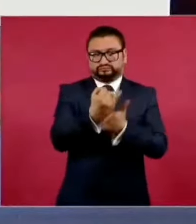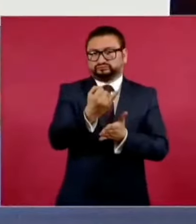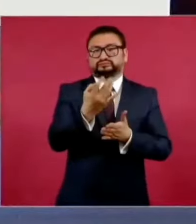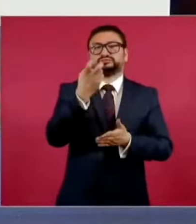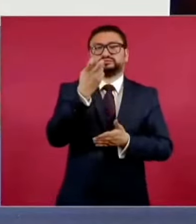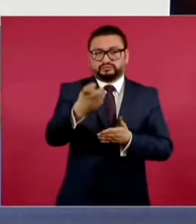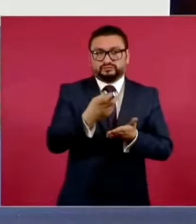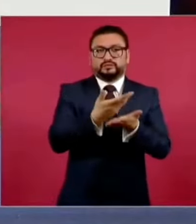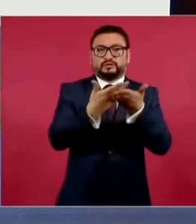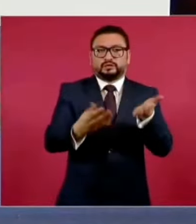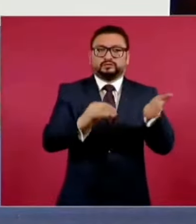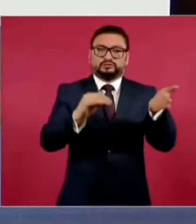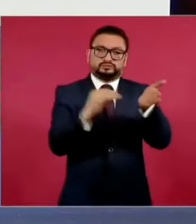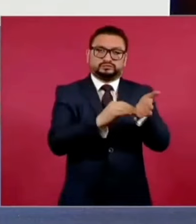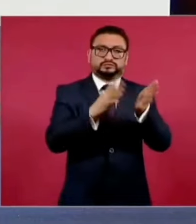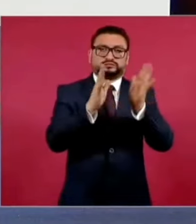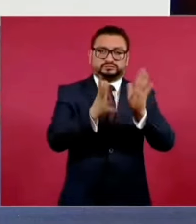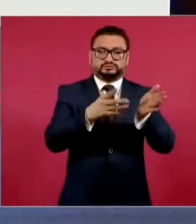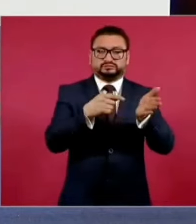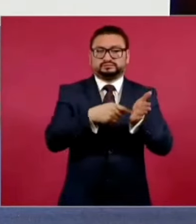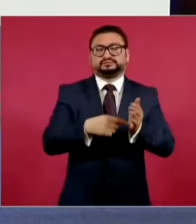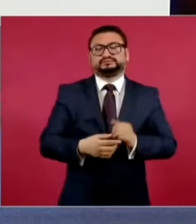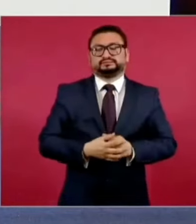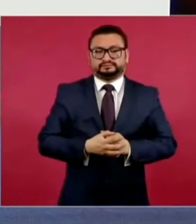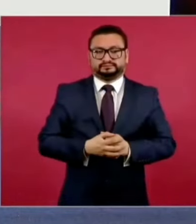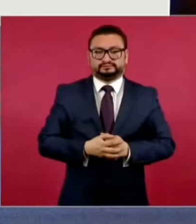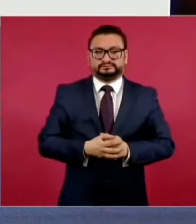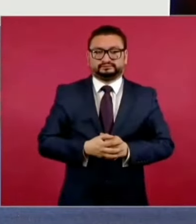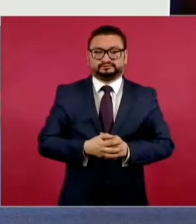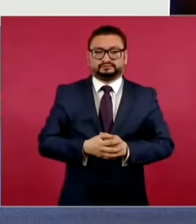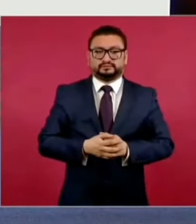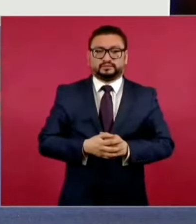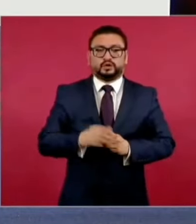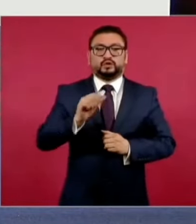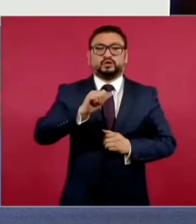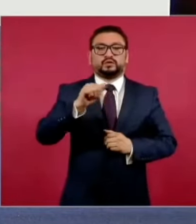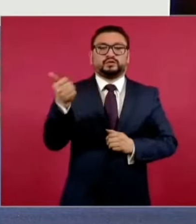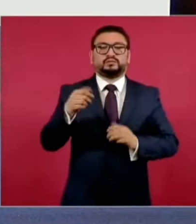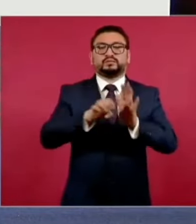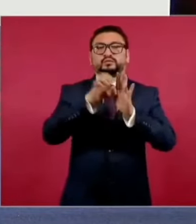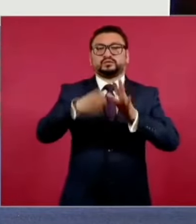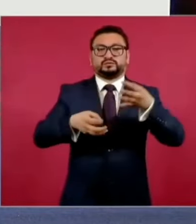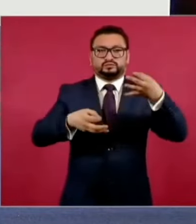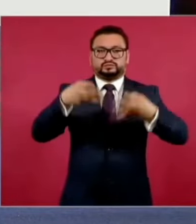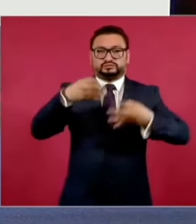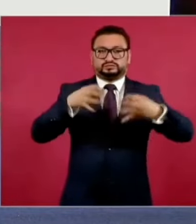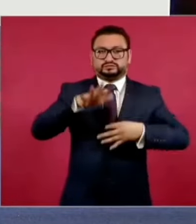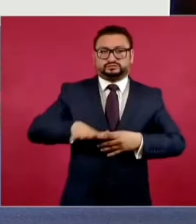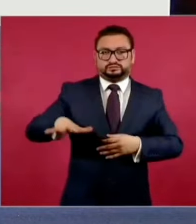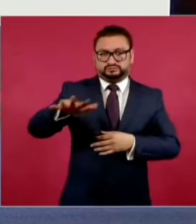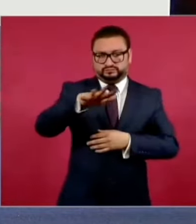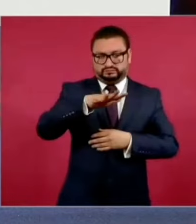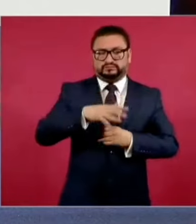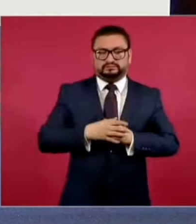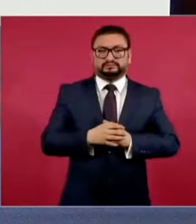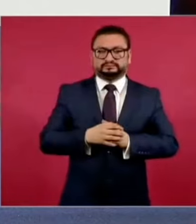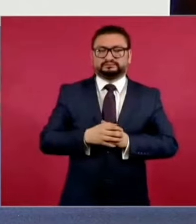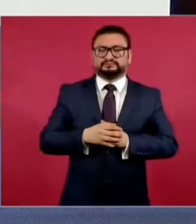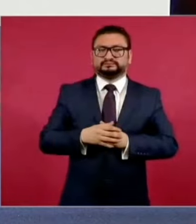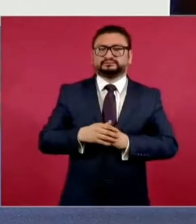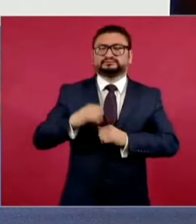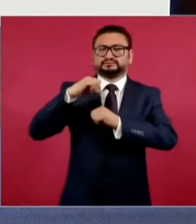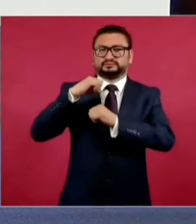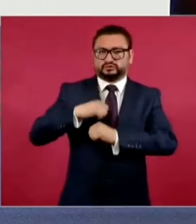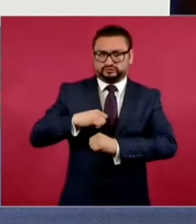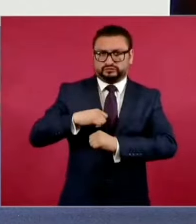hace expreso en la Constitución. Por el otro lado, en el caso de la justicia local, los poderes